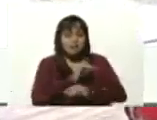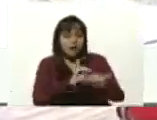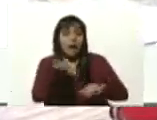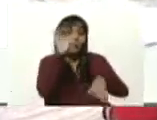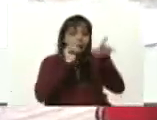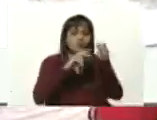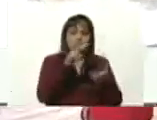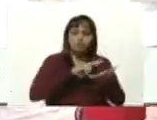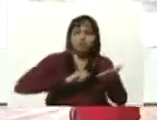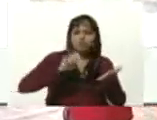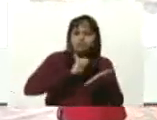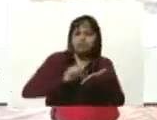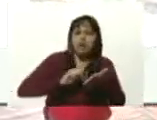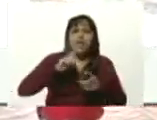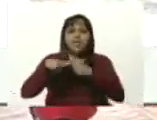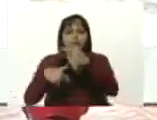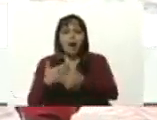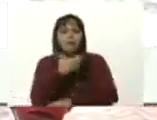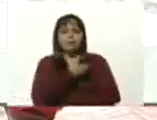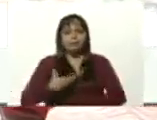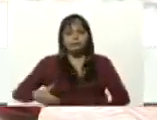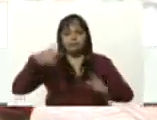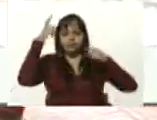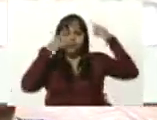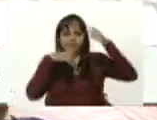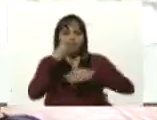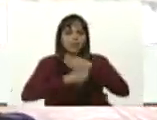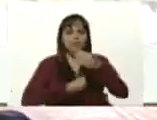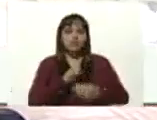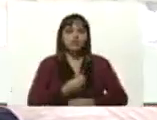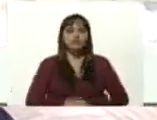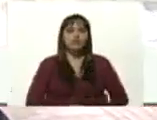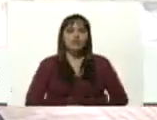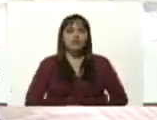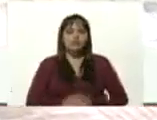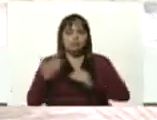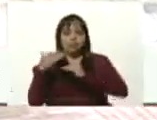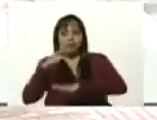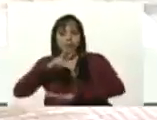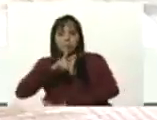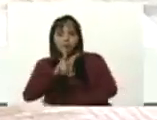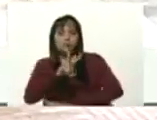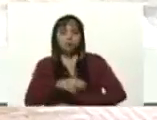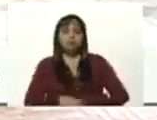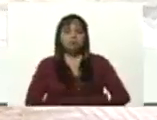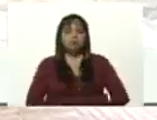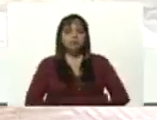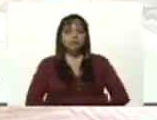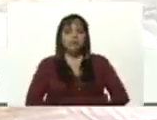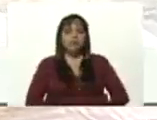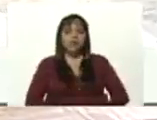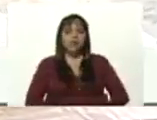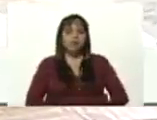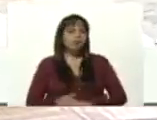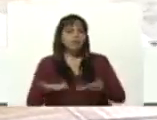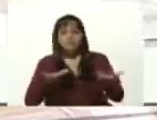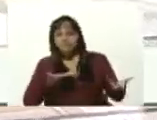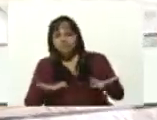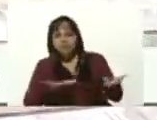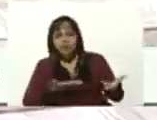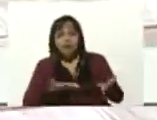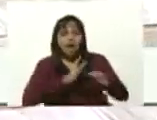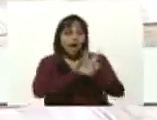entonces el comandante Chávez creó Robinson 2, para que con